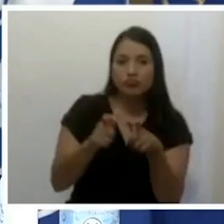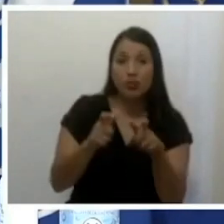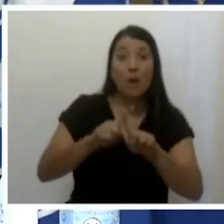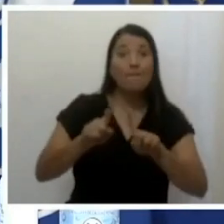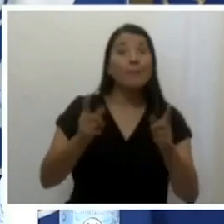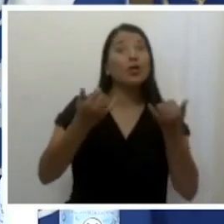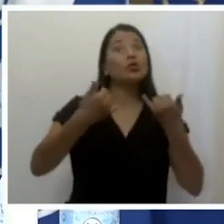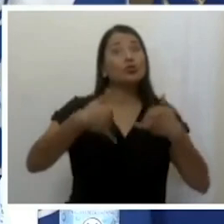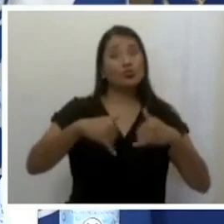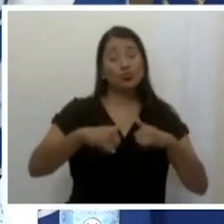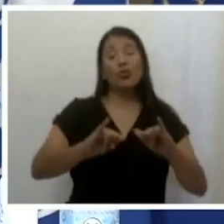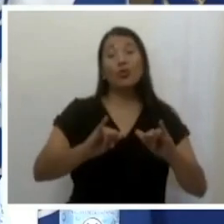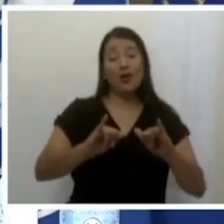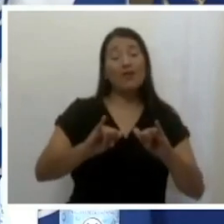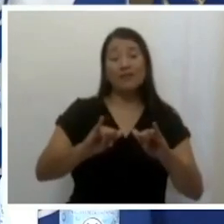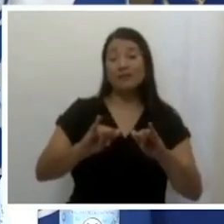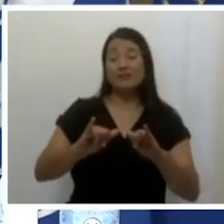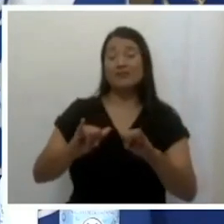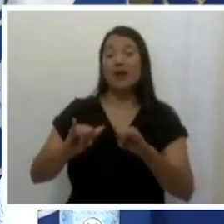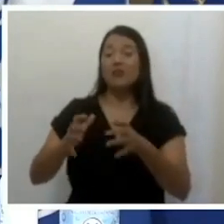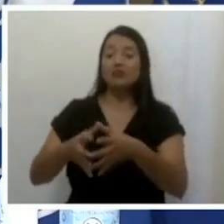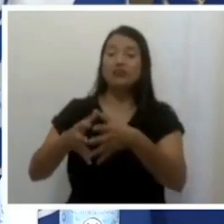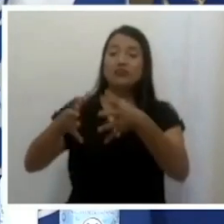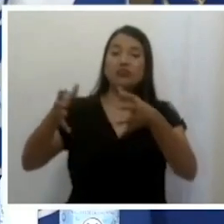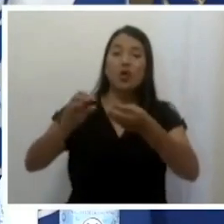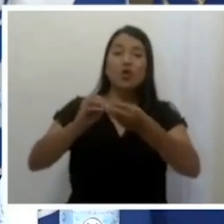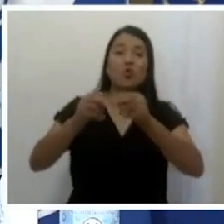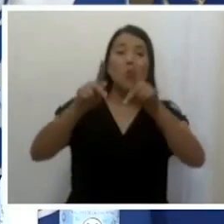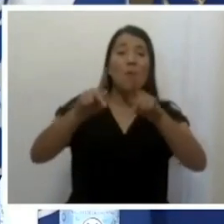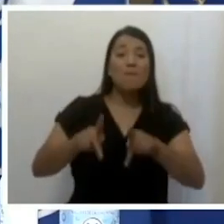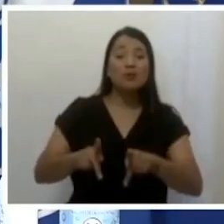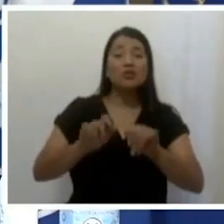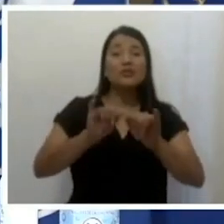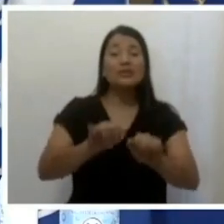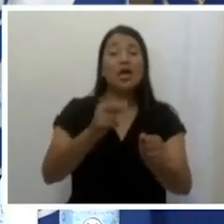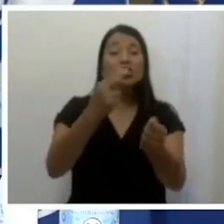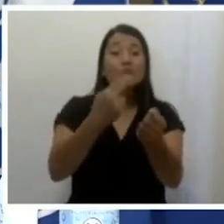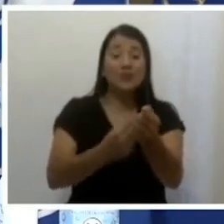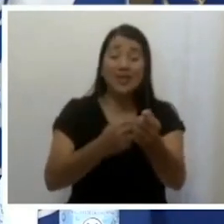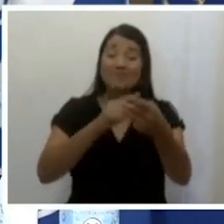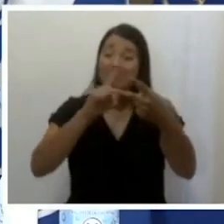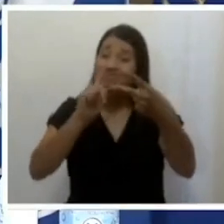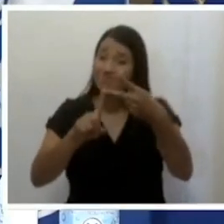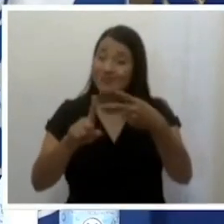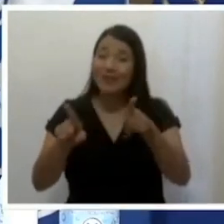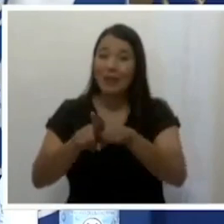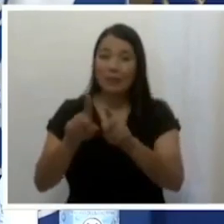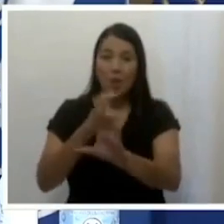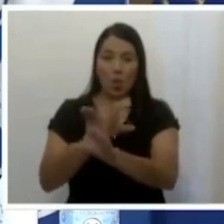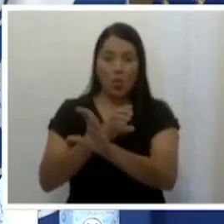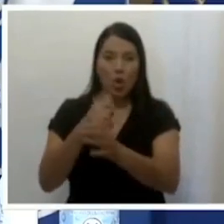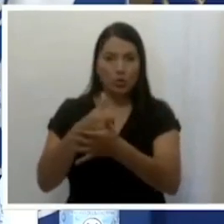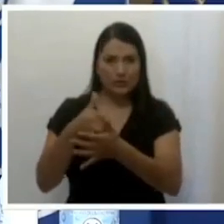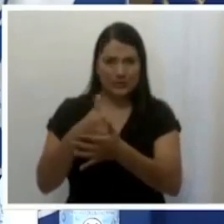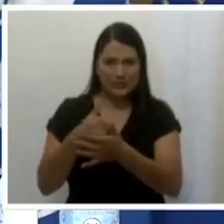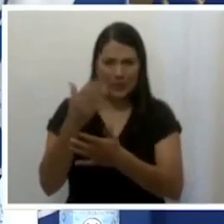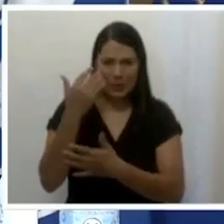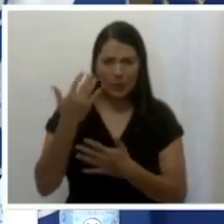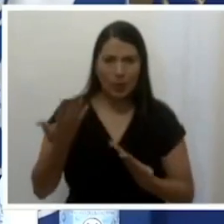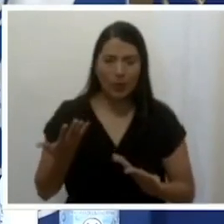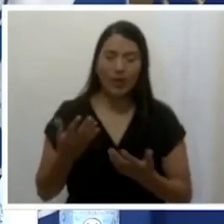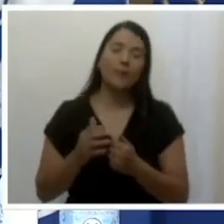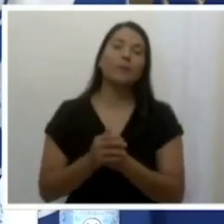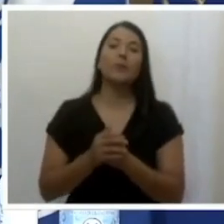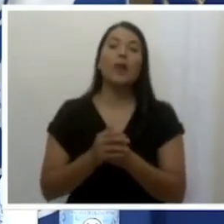hospitalizaciones y especialmente en unidades de cuidados intensivos. ¿Por qué hay un rezago? Hay un rezago entre